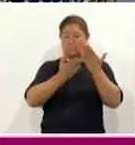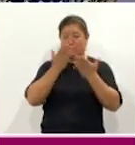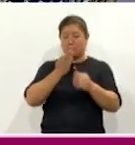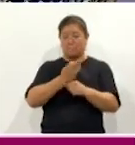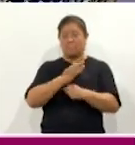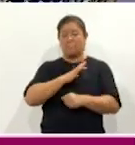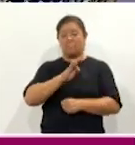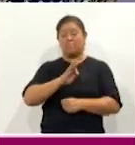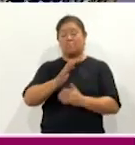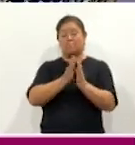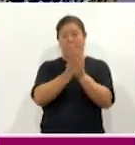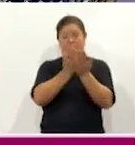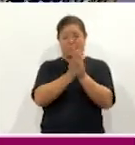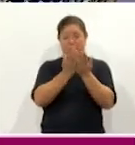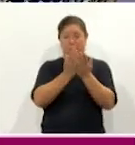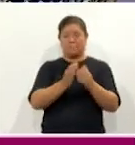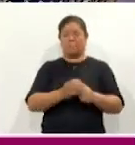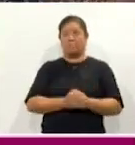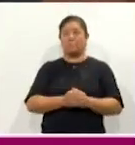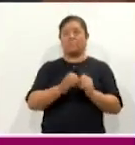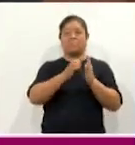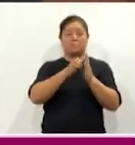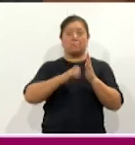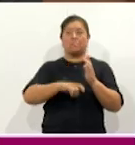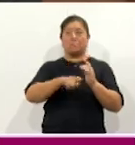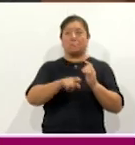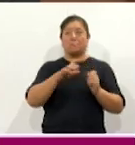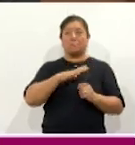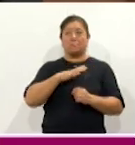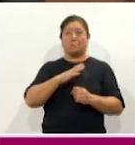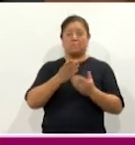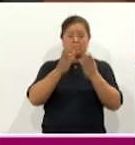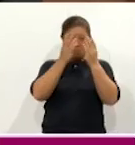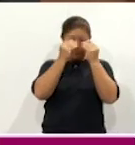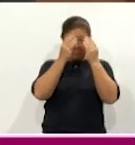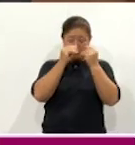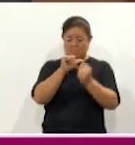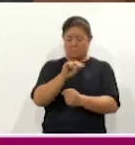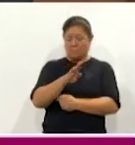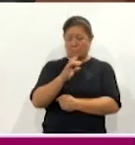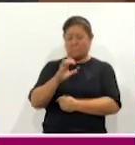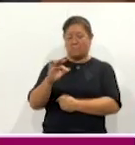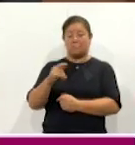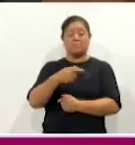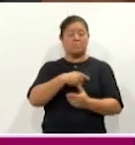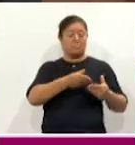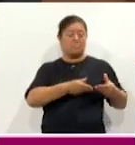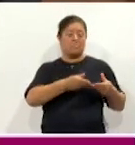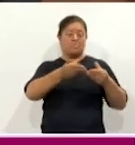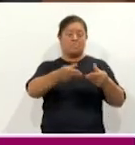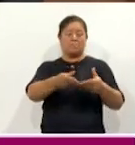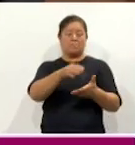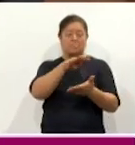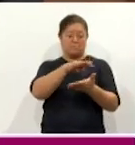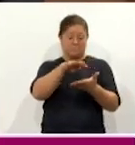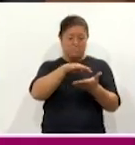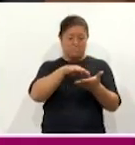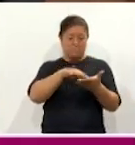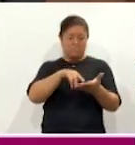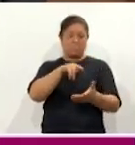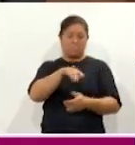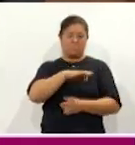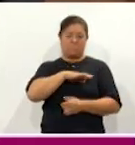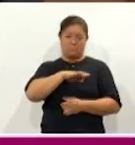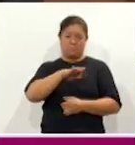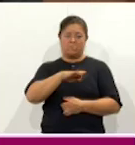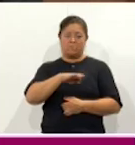libros impresos, en el caso, por ejemplo, de la alfabetización. Una vez que se inscriben, se les otorgan sus libros impresos para que ellos puedan adquirir